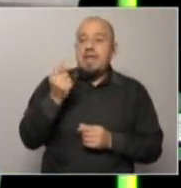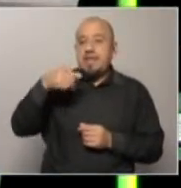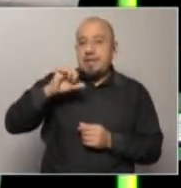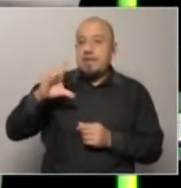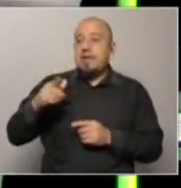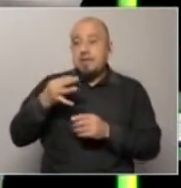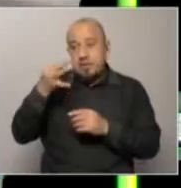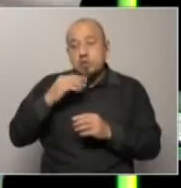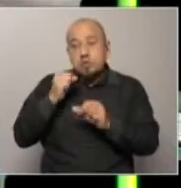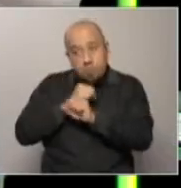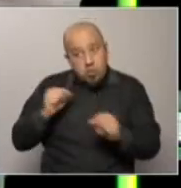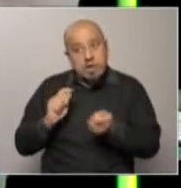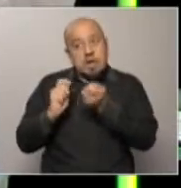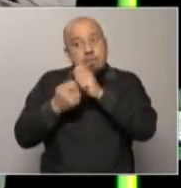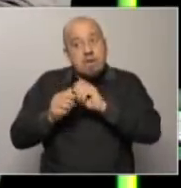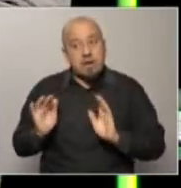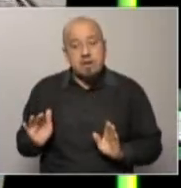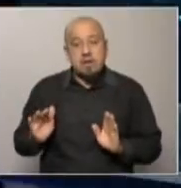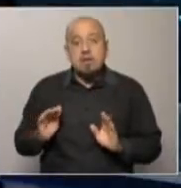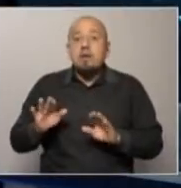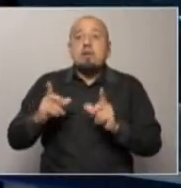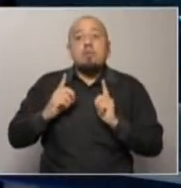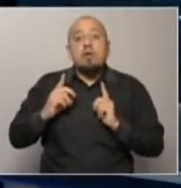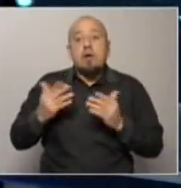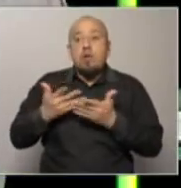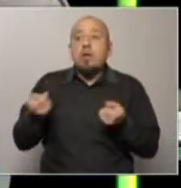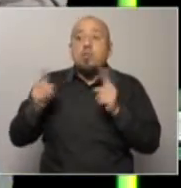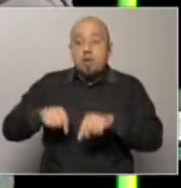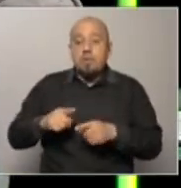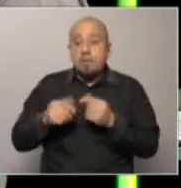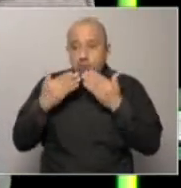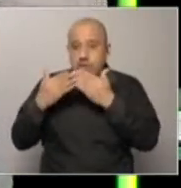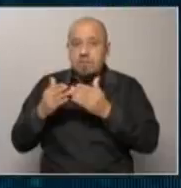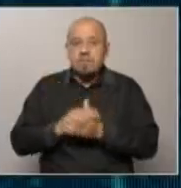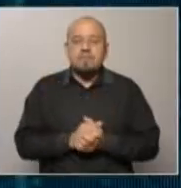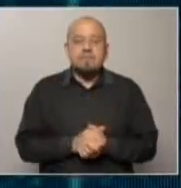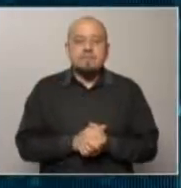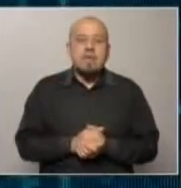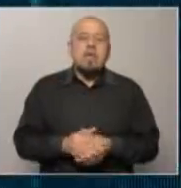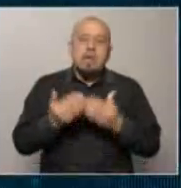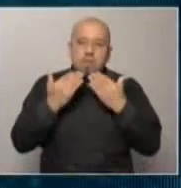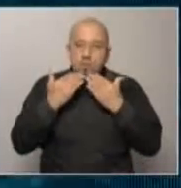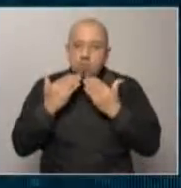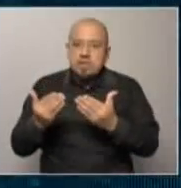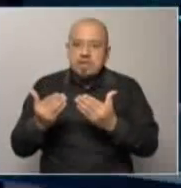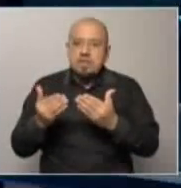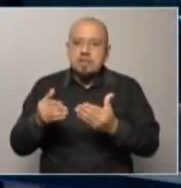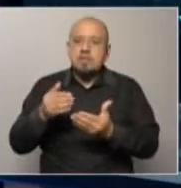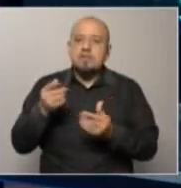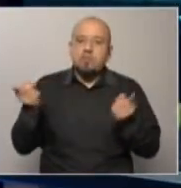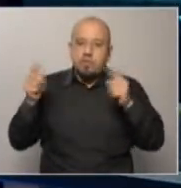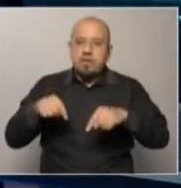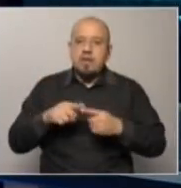cambiar que las rendiciones de cuentas podemos ir cambiando así que vamos a preguntarle ahora vuelve Chaschetti Santiago muchísimas gracias por haber venido